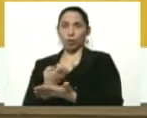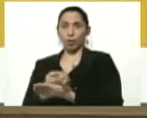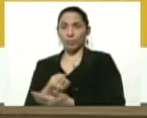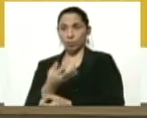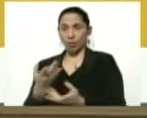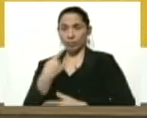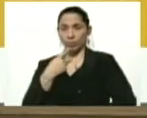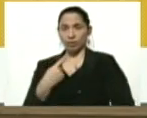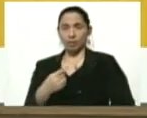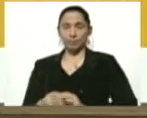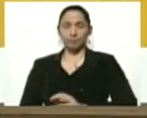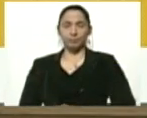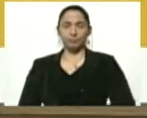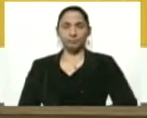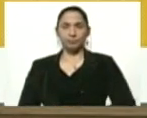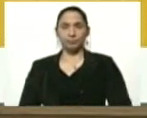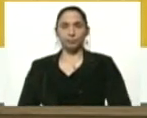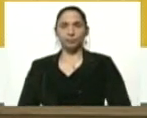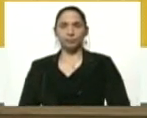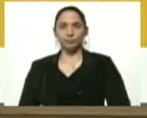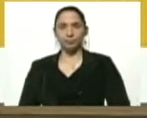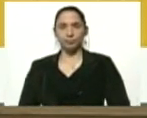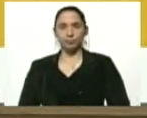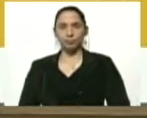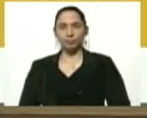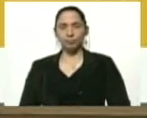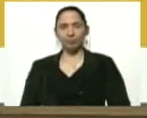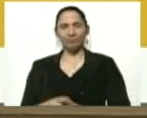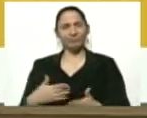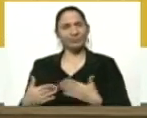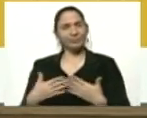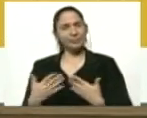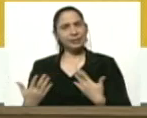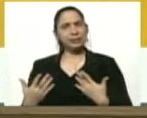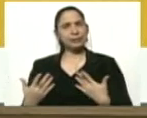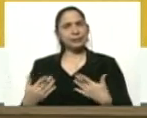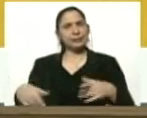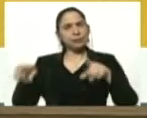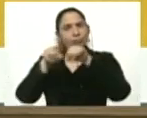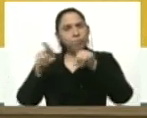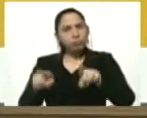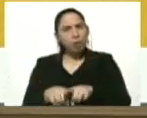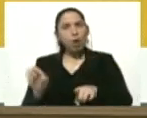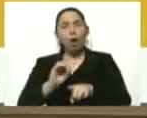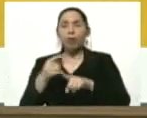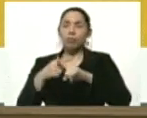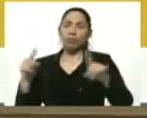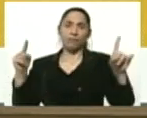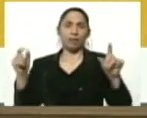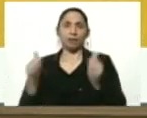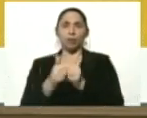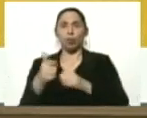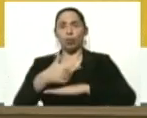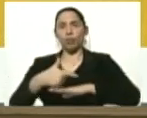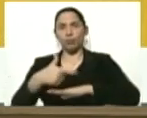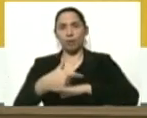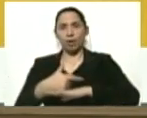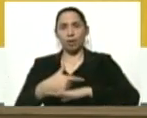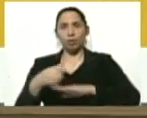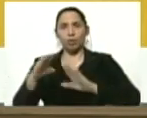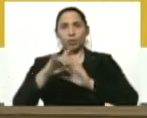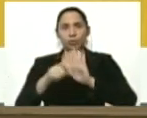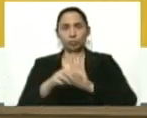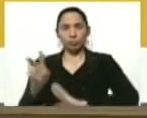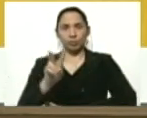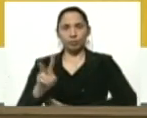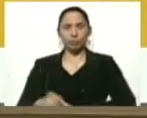señalaban que más allá de las coincidencias o las diferencias con el gobierno constitucional